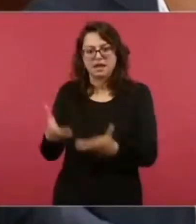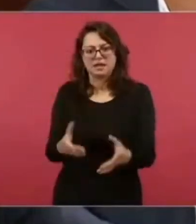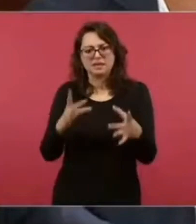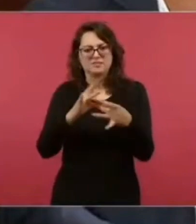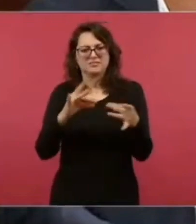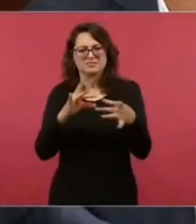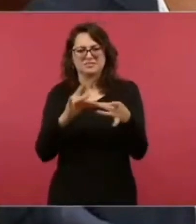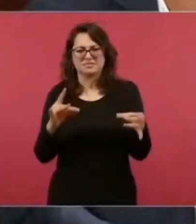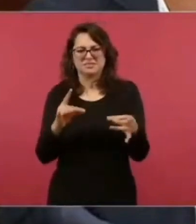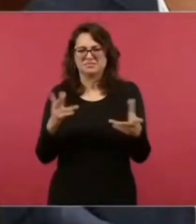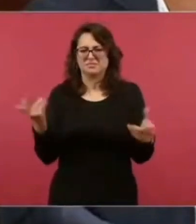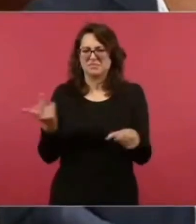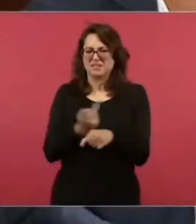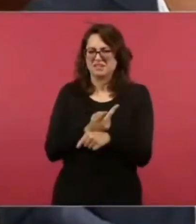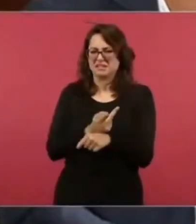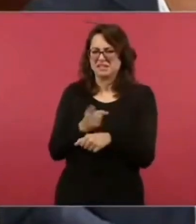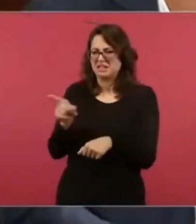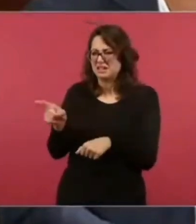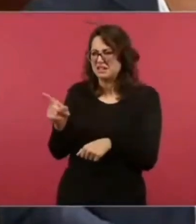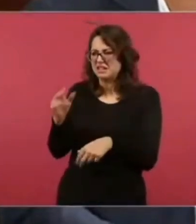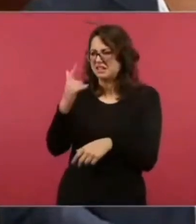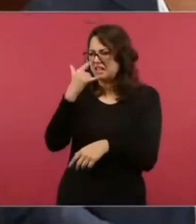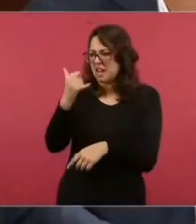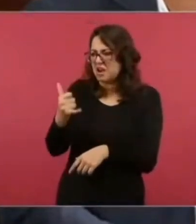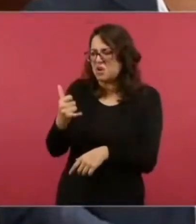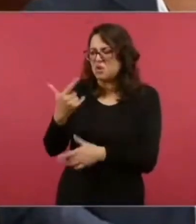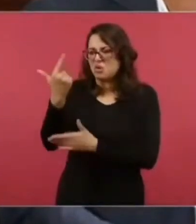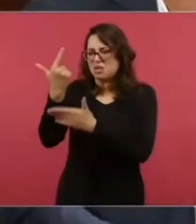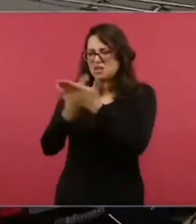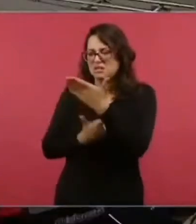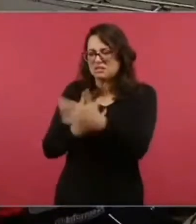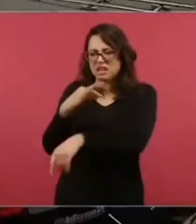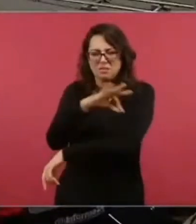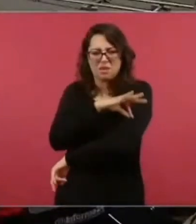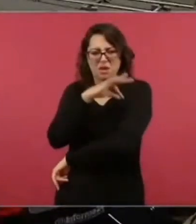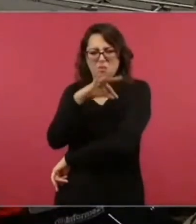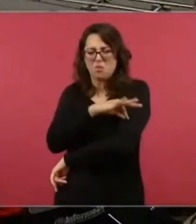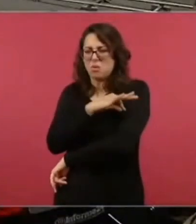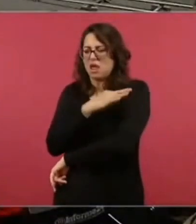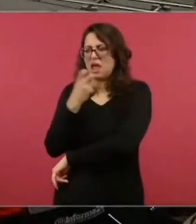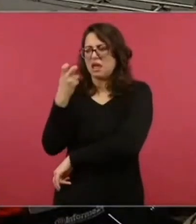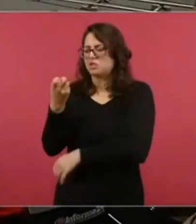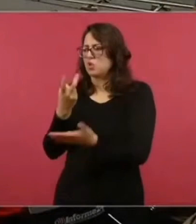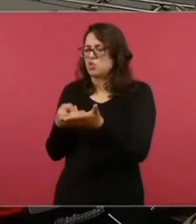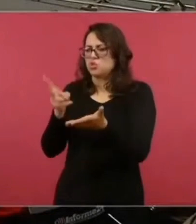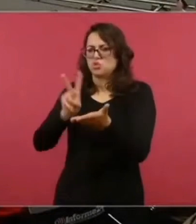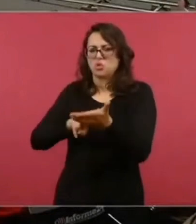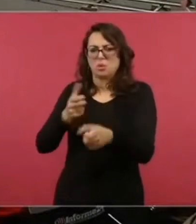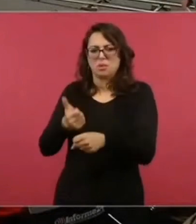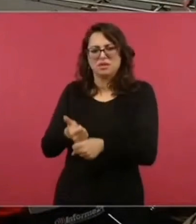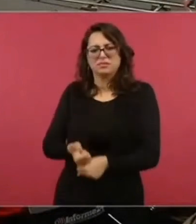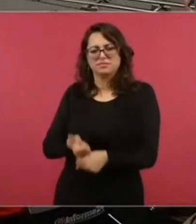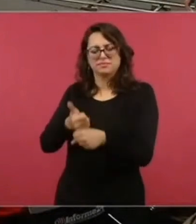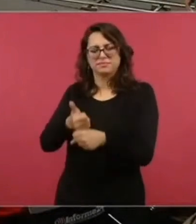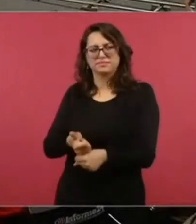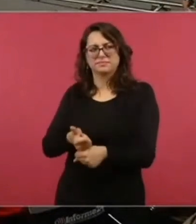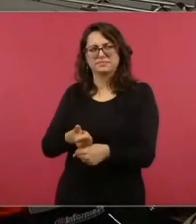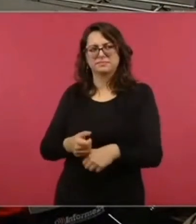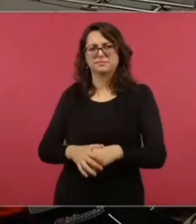mucho en eso, que lo revictimiza, por la forma en que se está manejando la información. Pues mire,